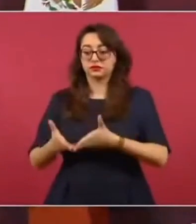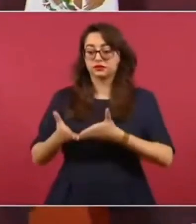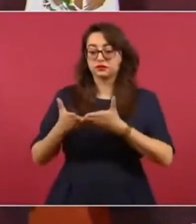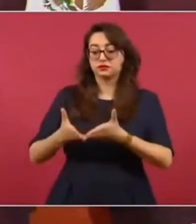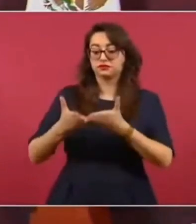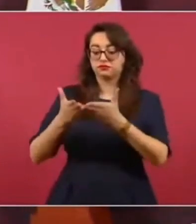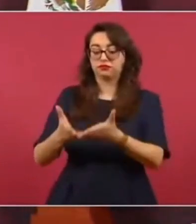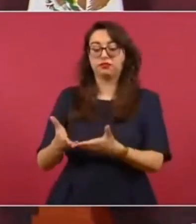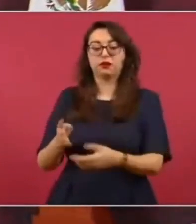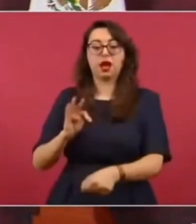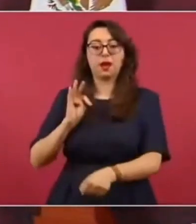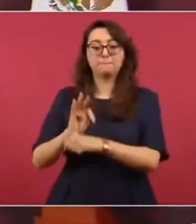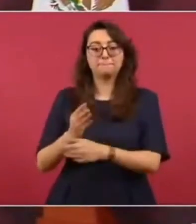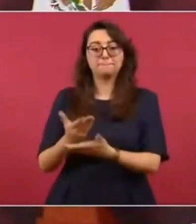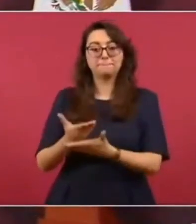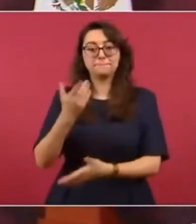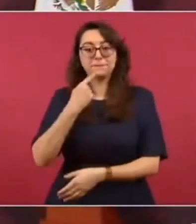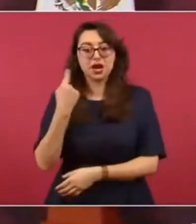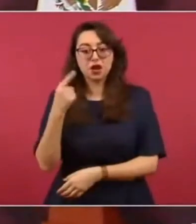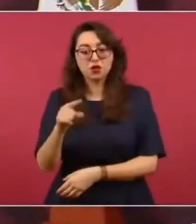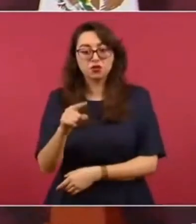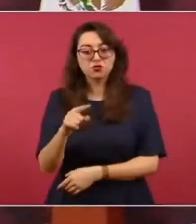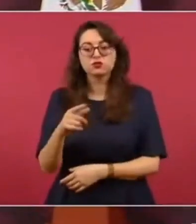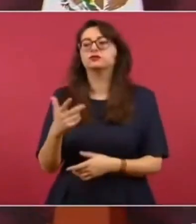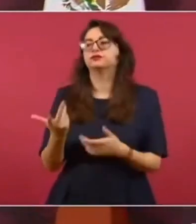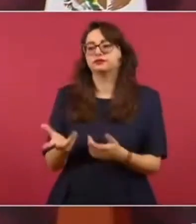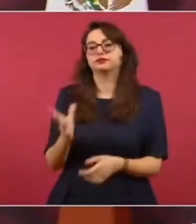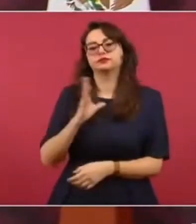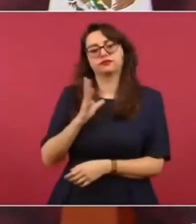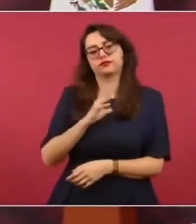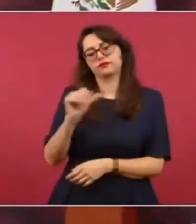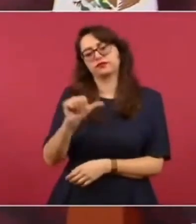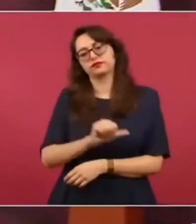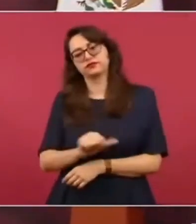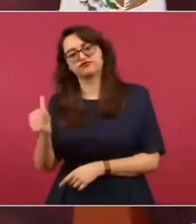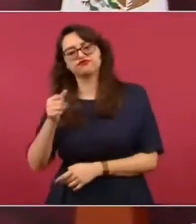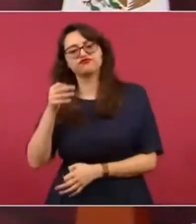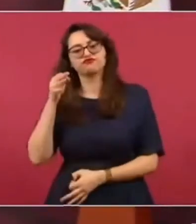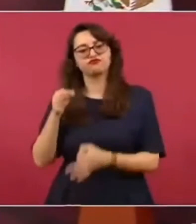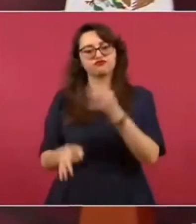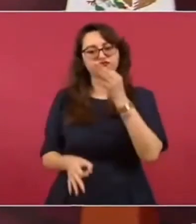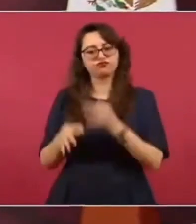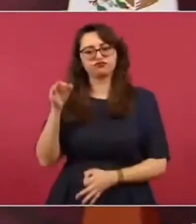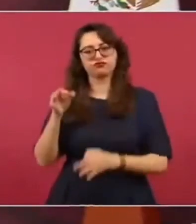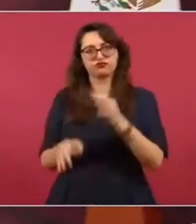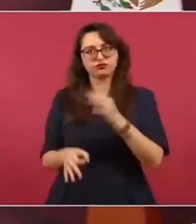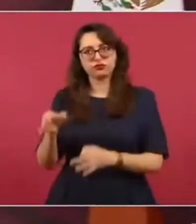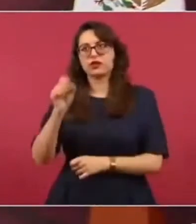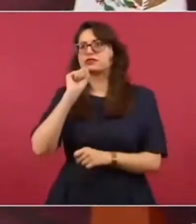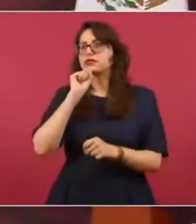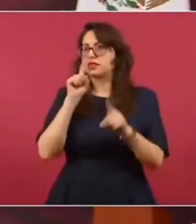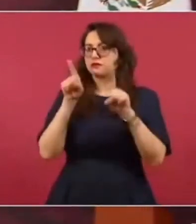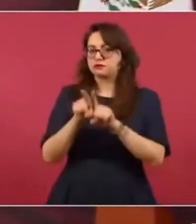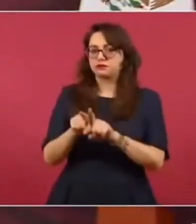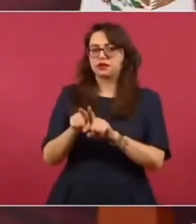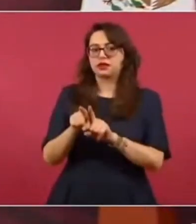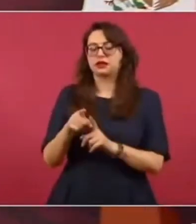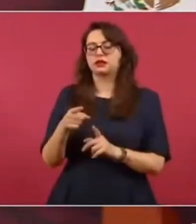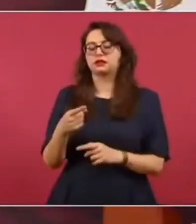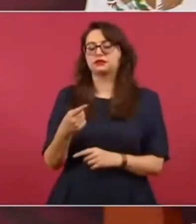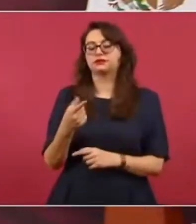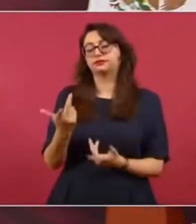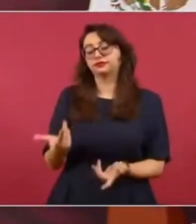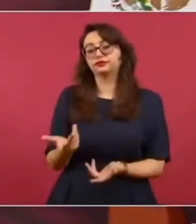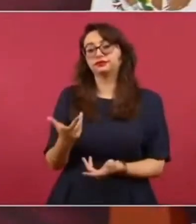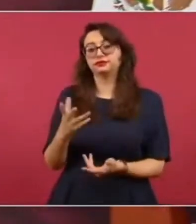muelle, bueno, pues, hay otros procedimientos jurídicos. El primero de ellos entiendo que es un diferendo entre una empresa cementera,